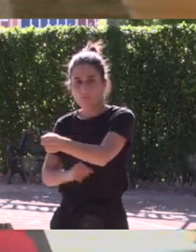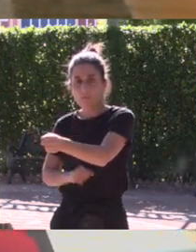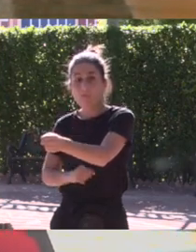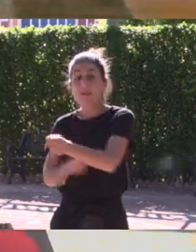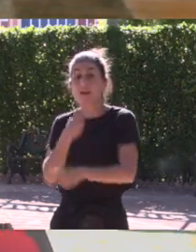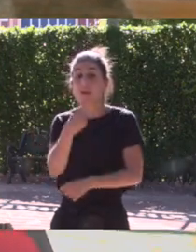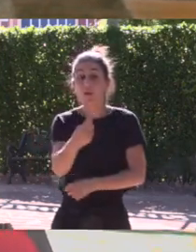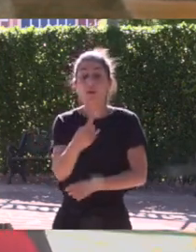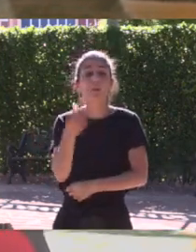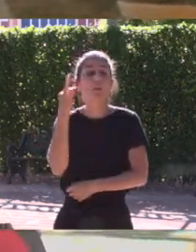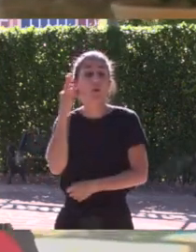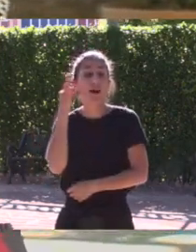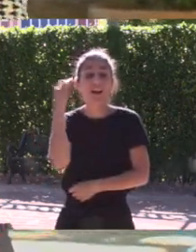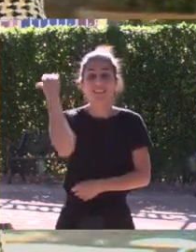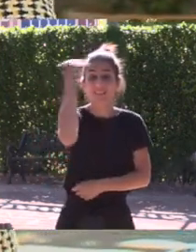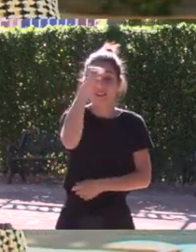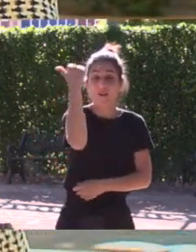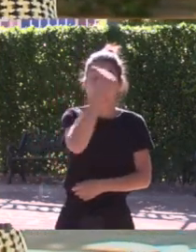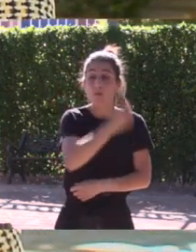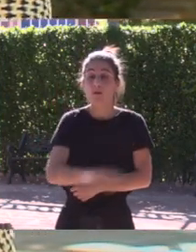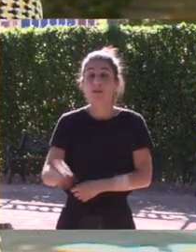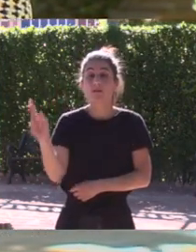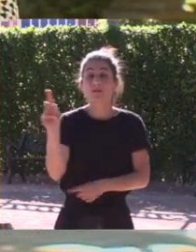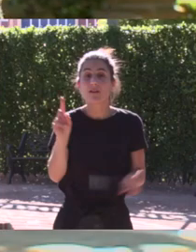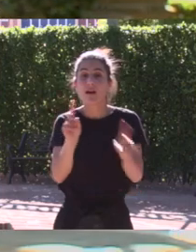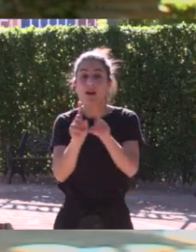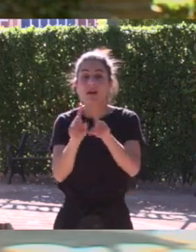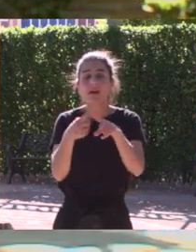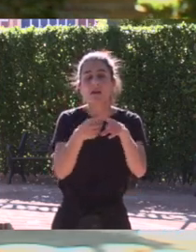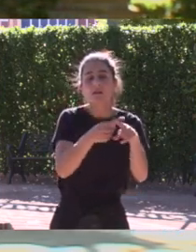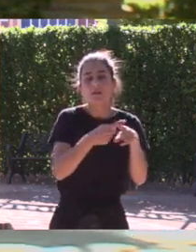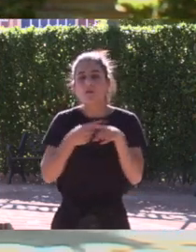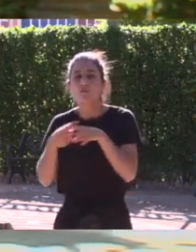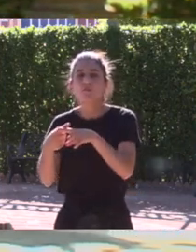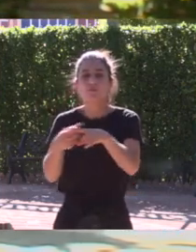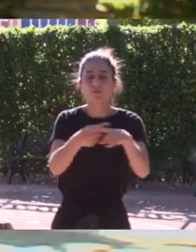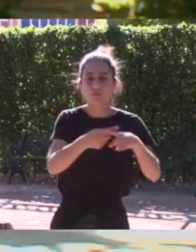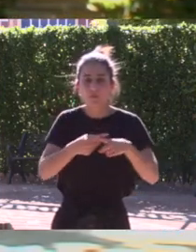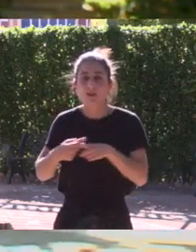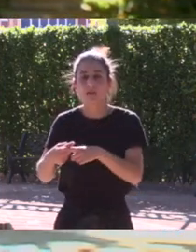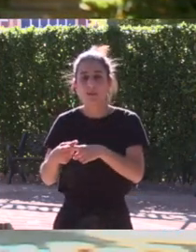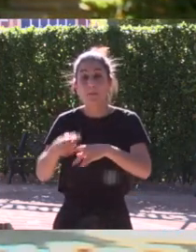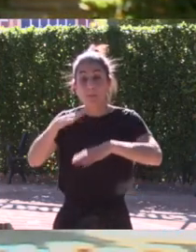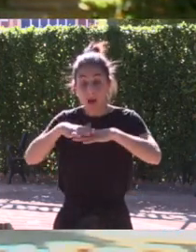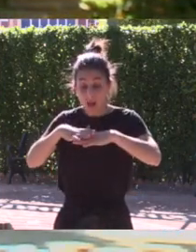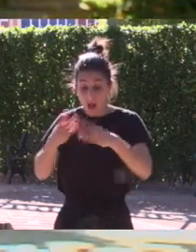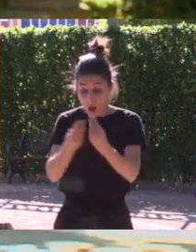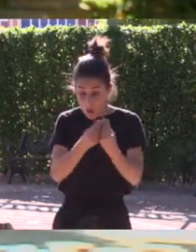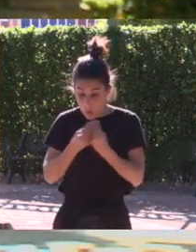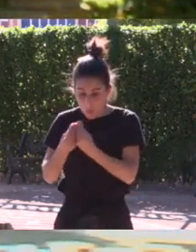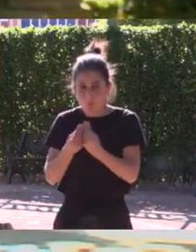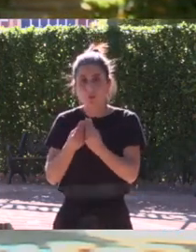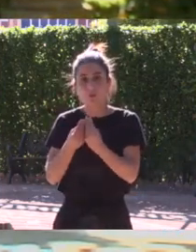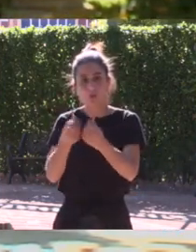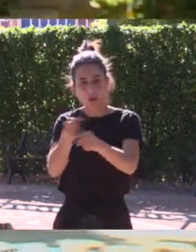entre las mujeres y los hombres tenemos que compaginar para poder estar para poder estar